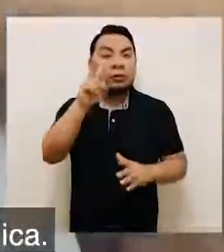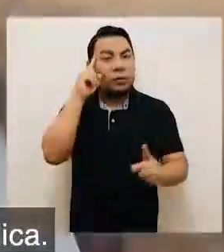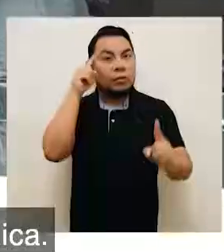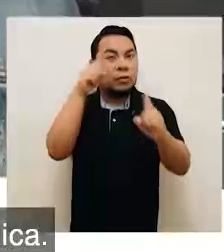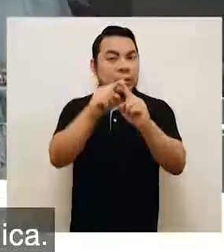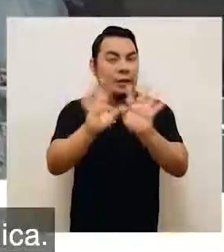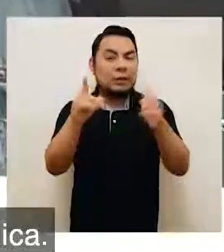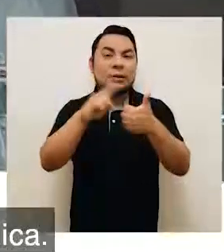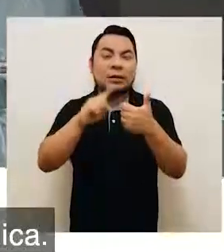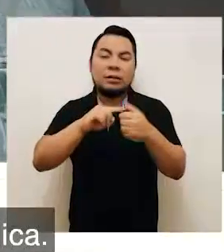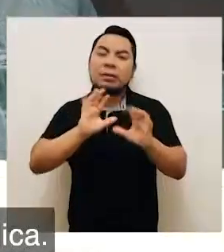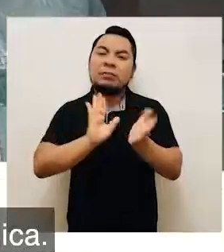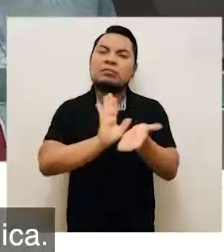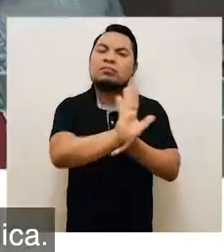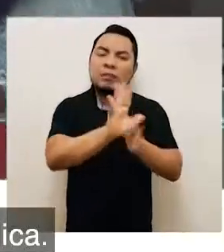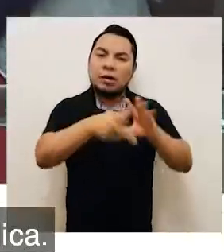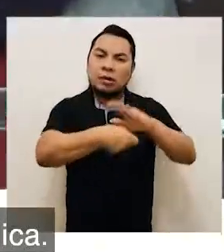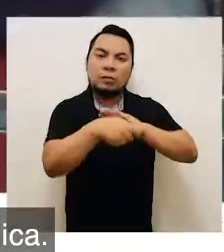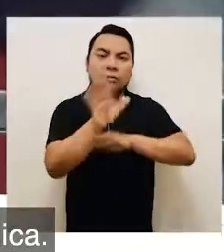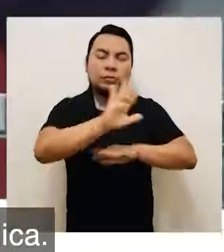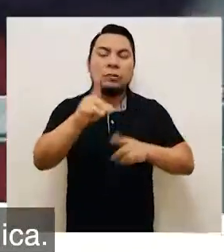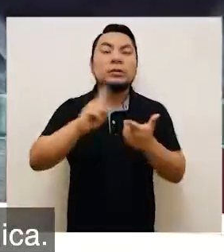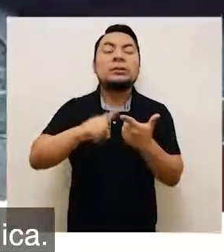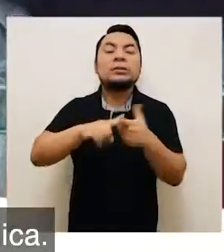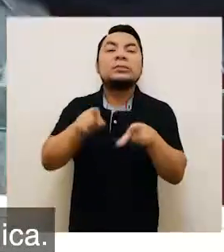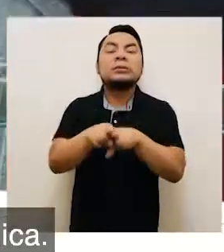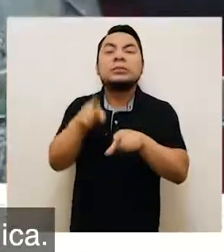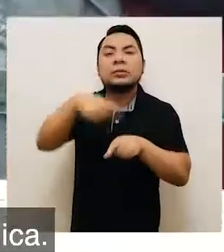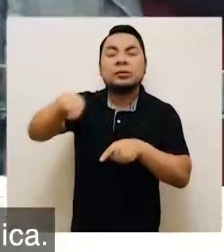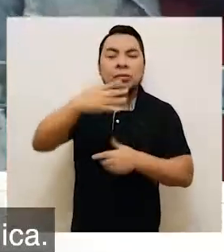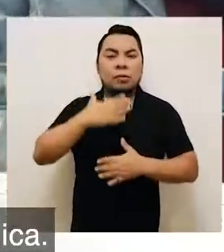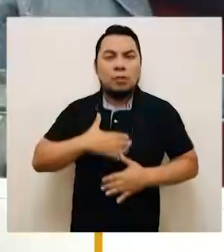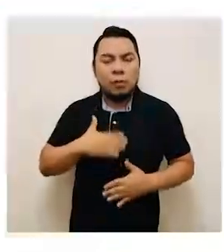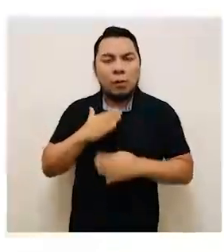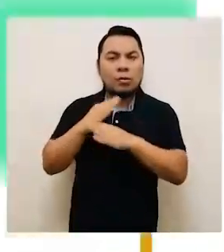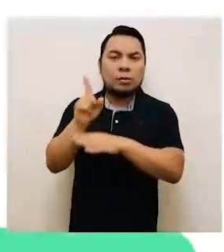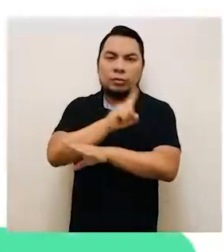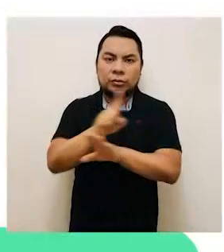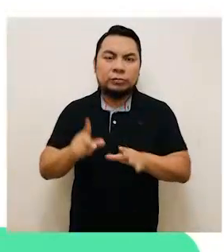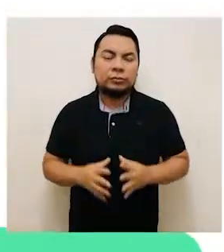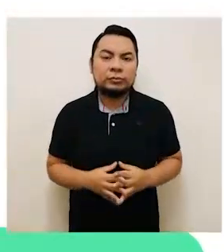claros, erradicar la corrupción y toda práctica reñida contra la integridad pública.